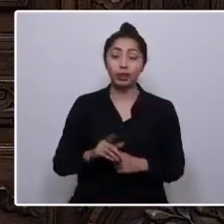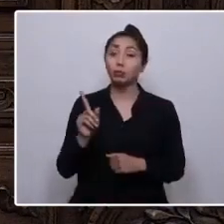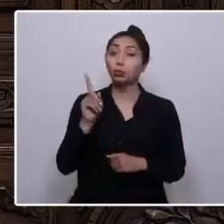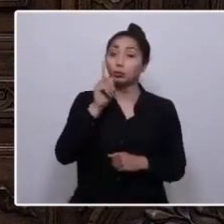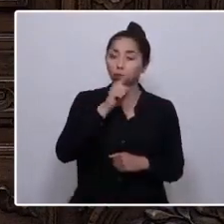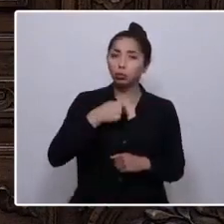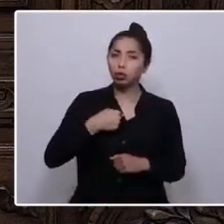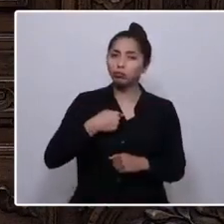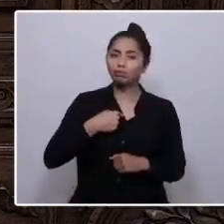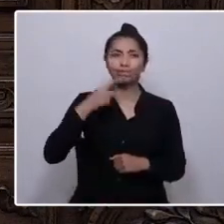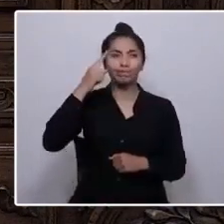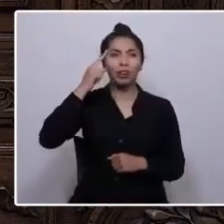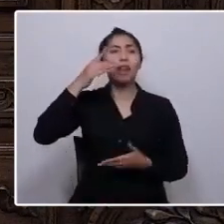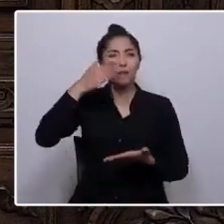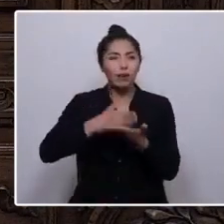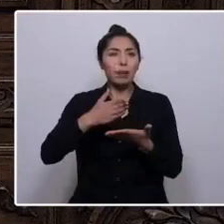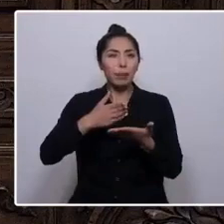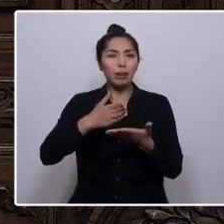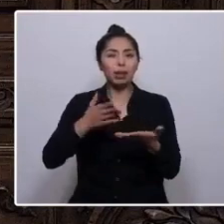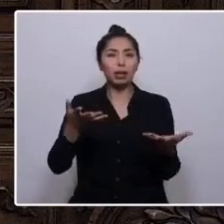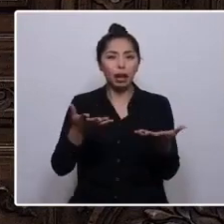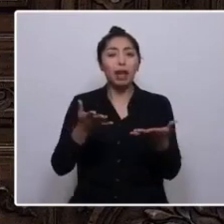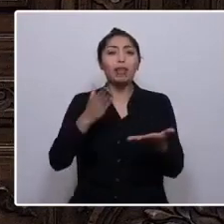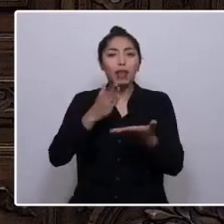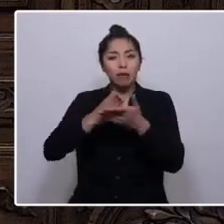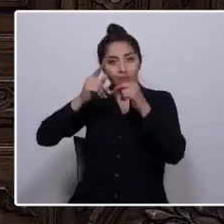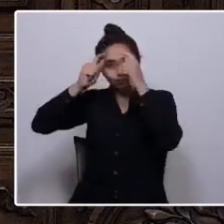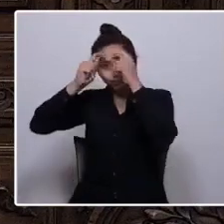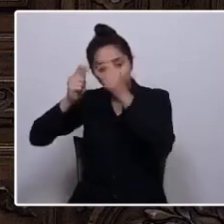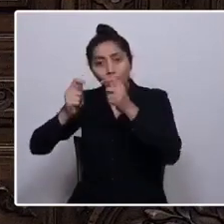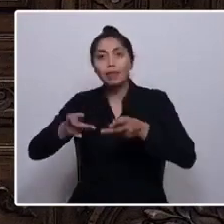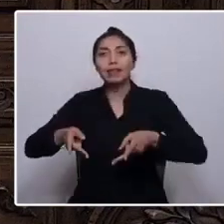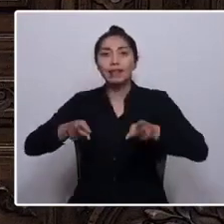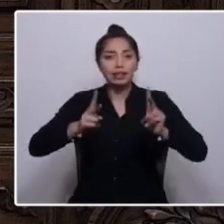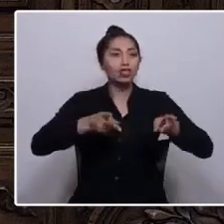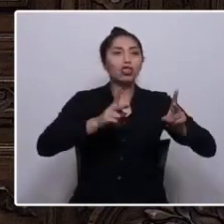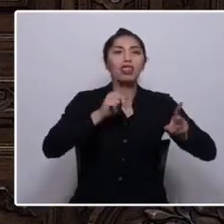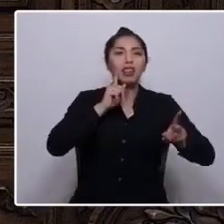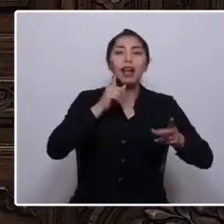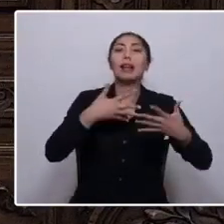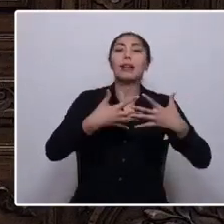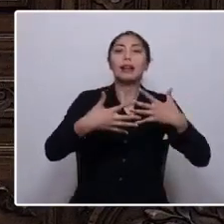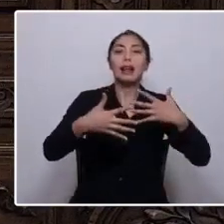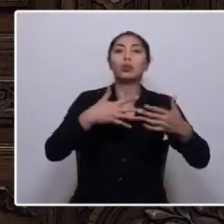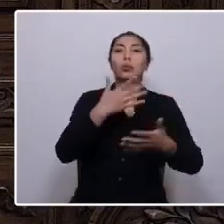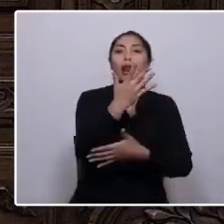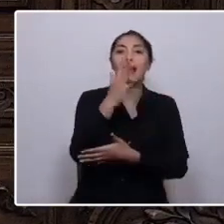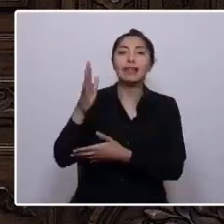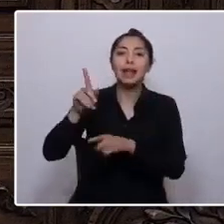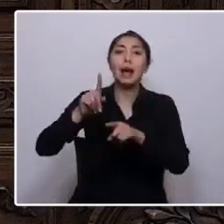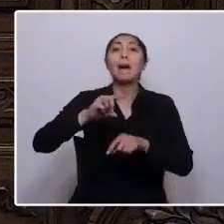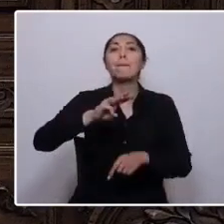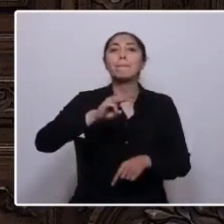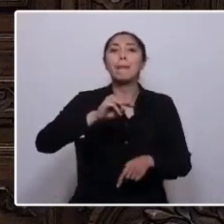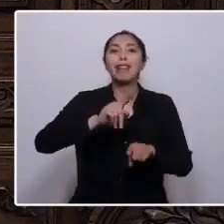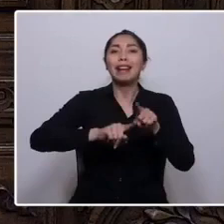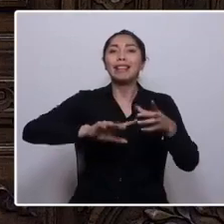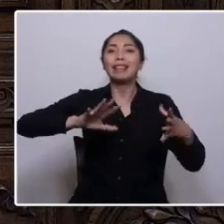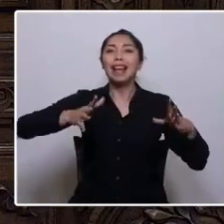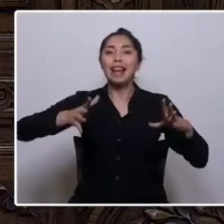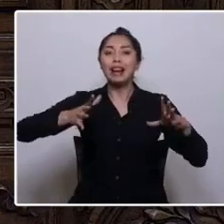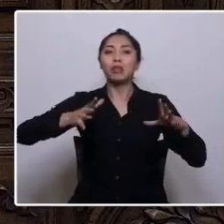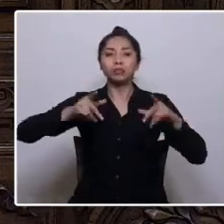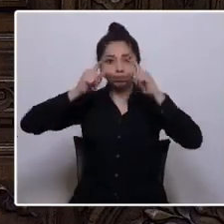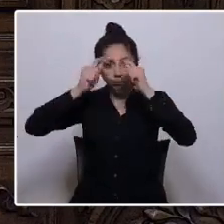firmemente que se deben reconocer los derechos de la naturaleza, Pachamama, Ñuquemapu, Madre Tierra. De ella